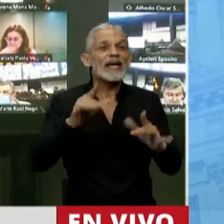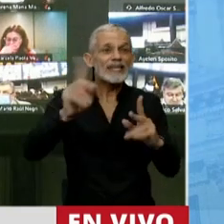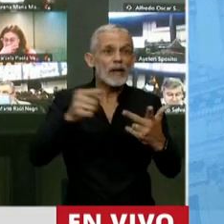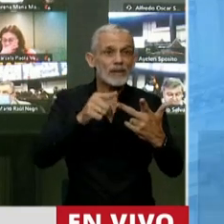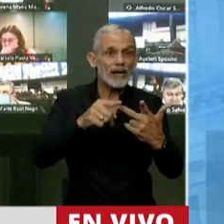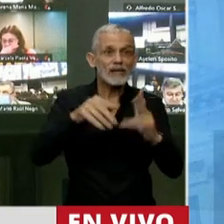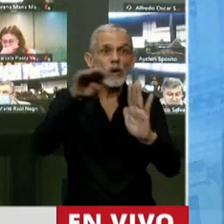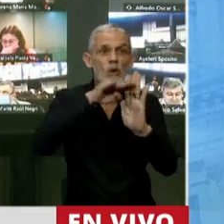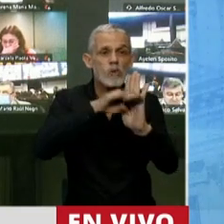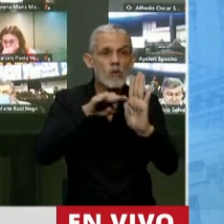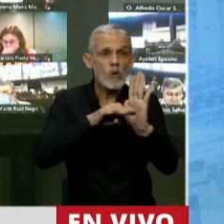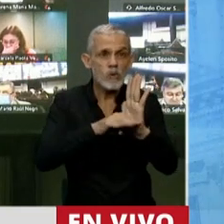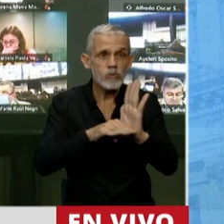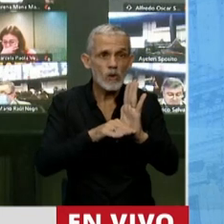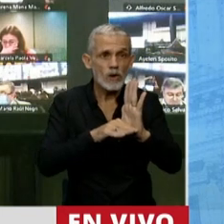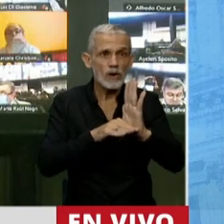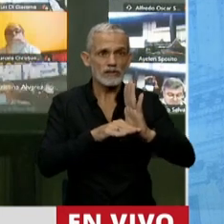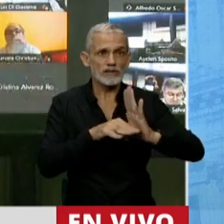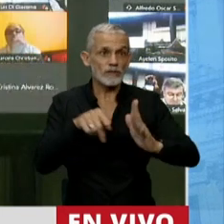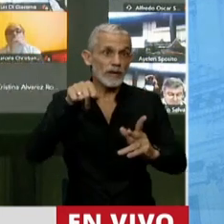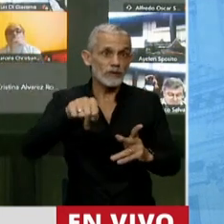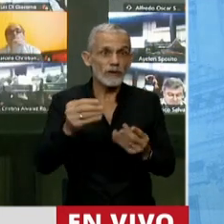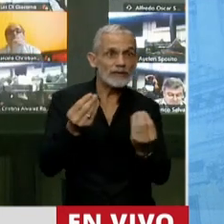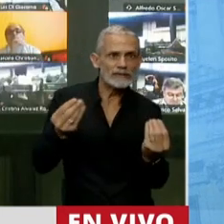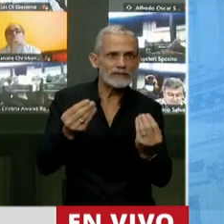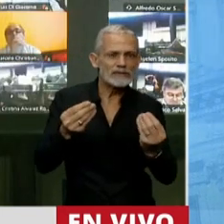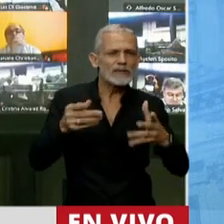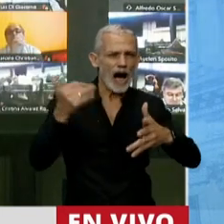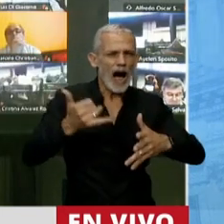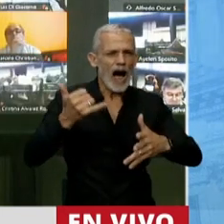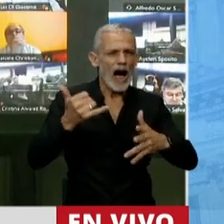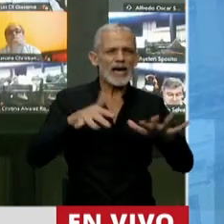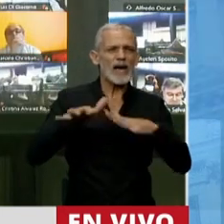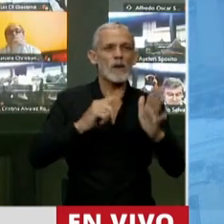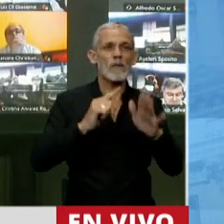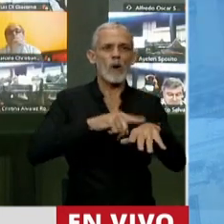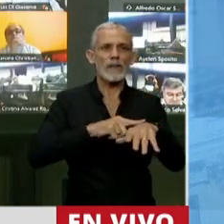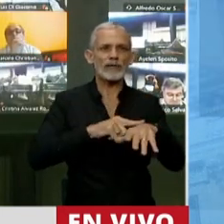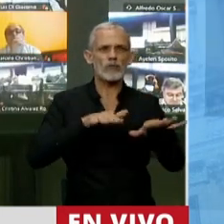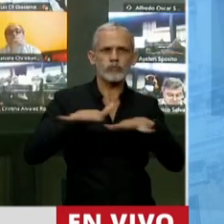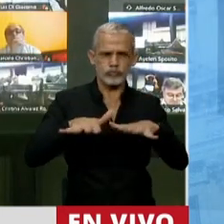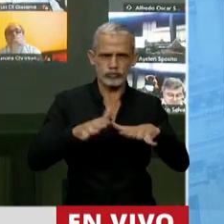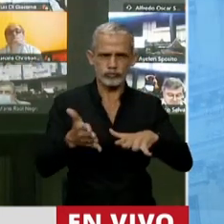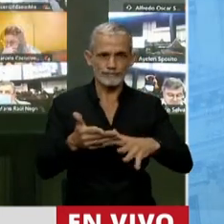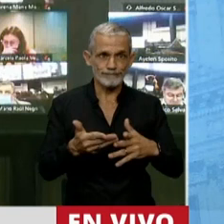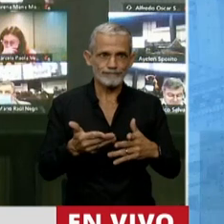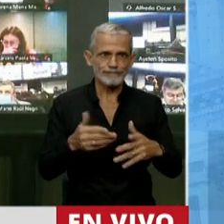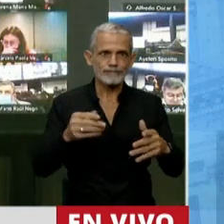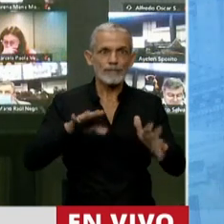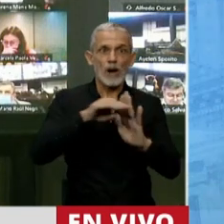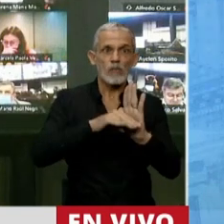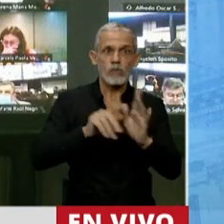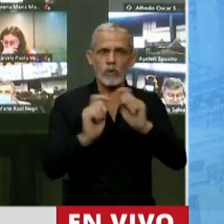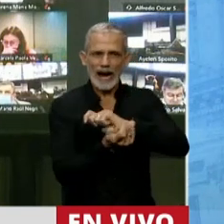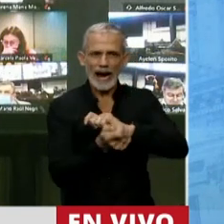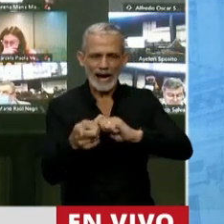tener reglas que aguanten los malos momentos. Porque si vos cambias de reglas en los malos momentos, como pasa en la Argentina.